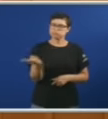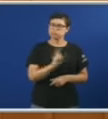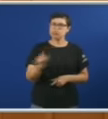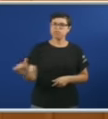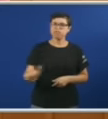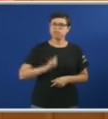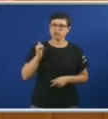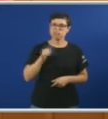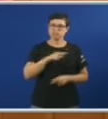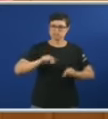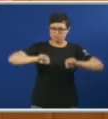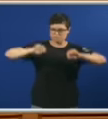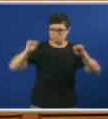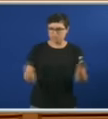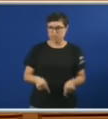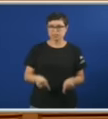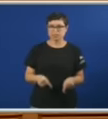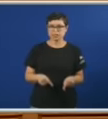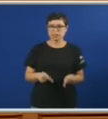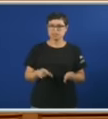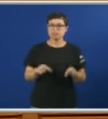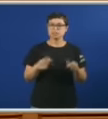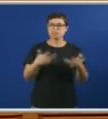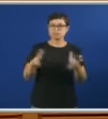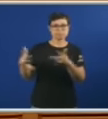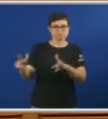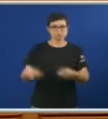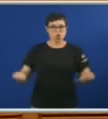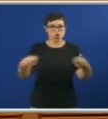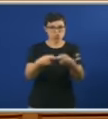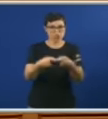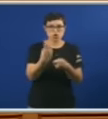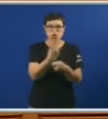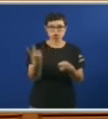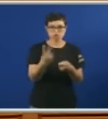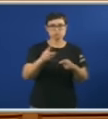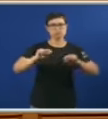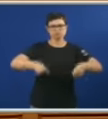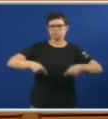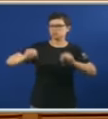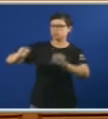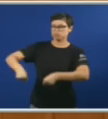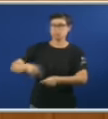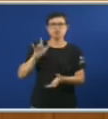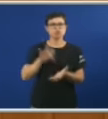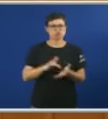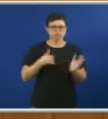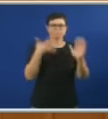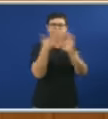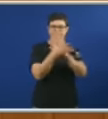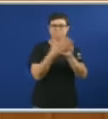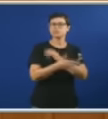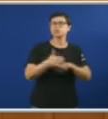súa asinatura Esas dous Concertos E se me permite Vou explicar por que Vou explicar por que Pois si